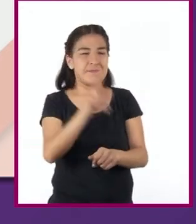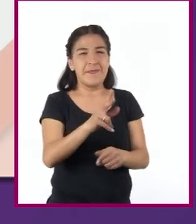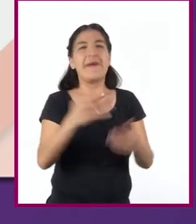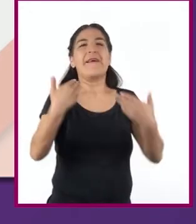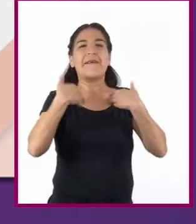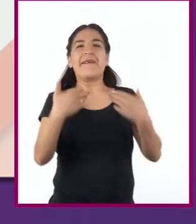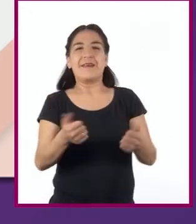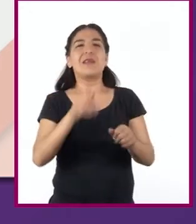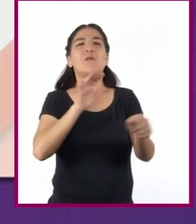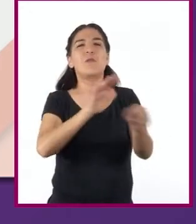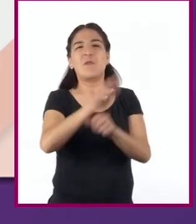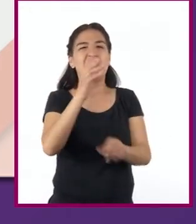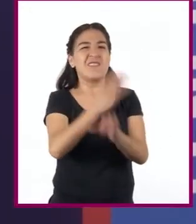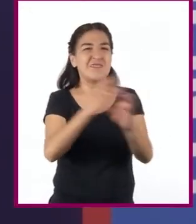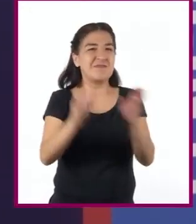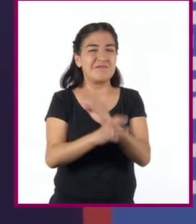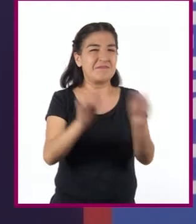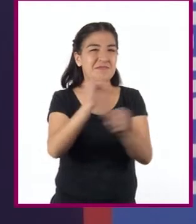que se investigó.